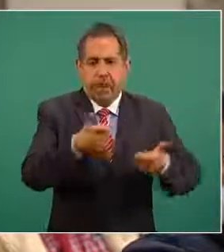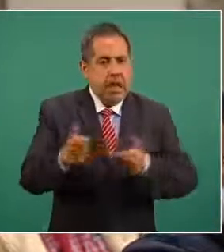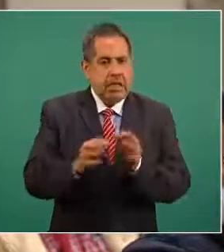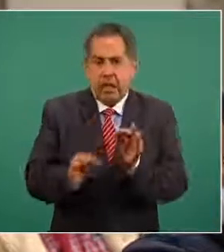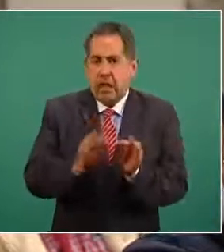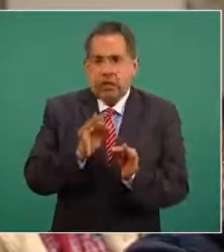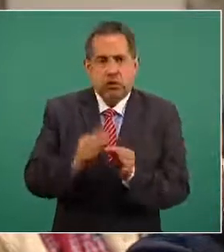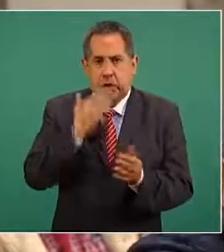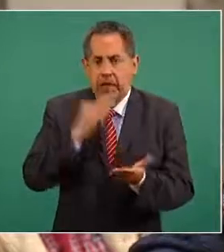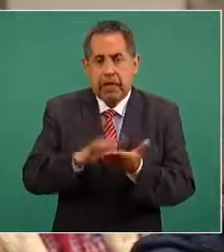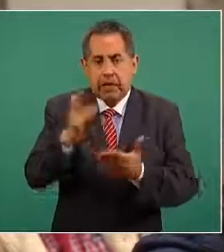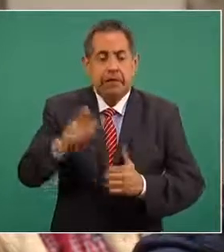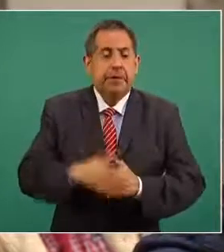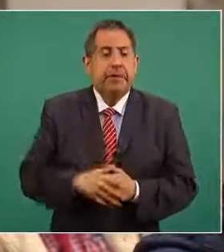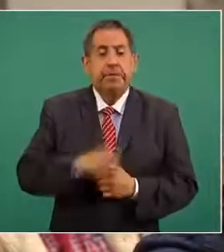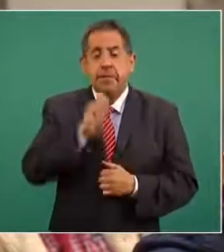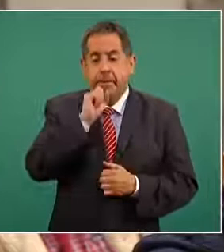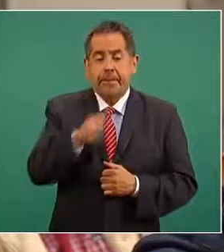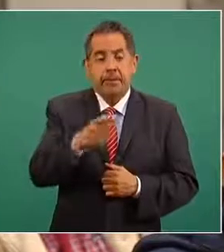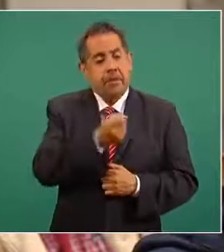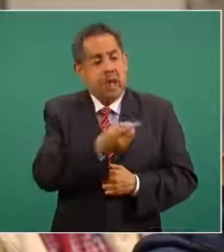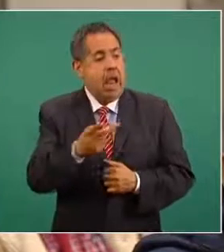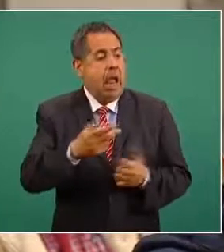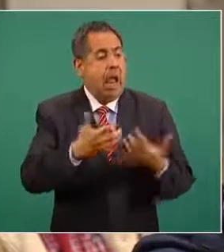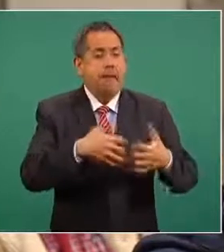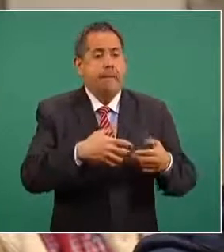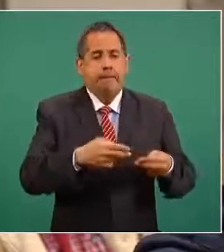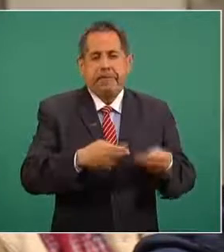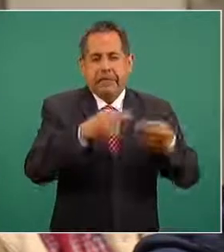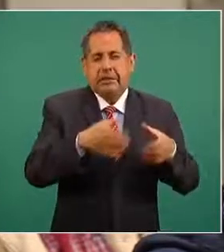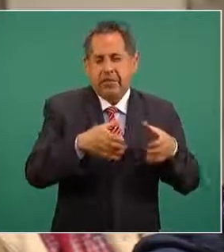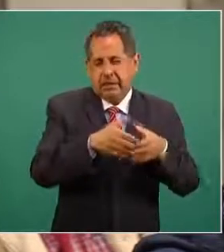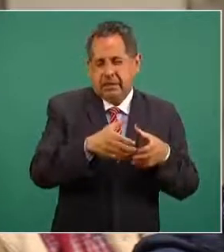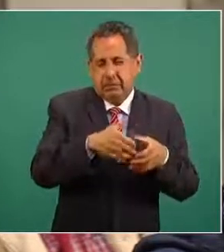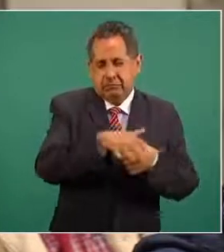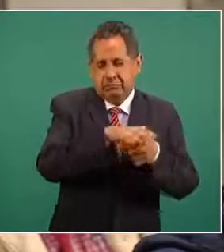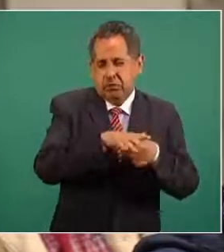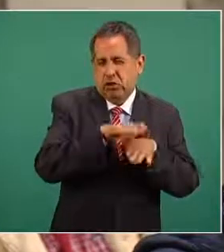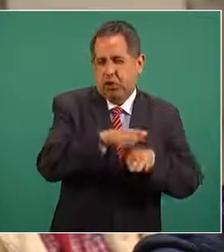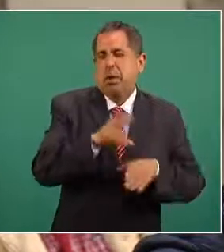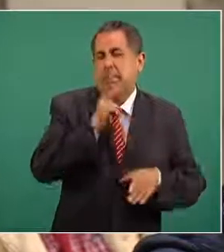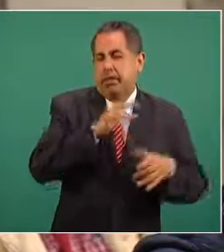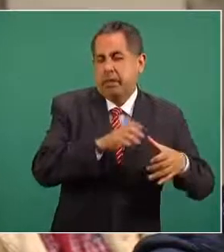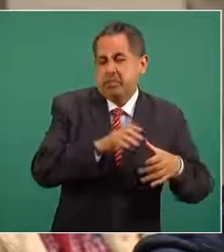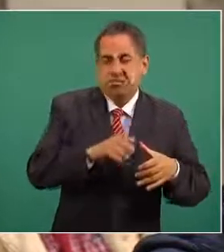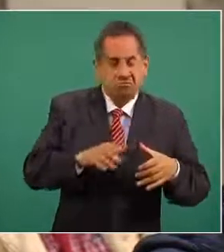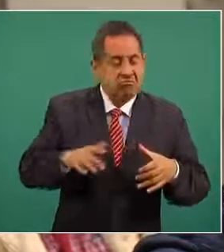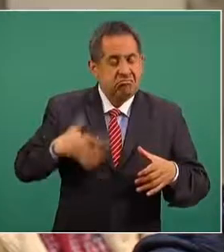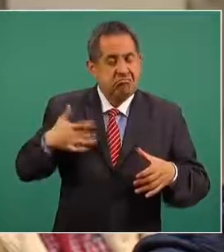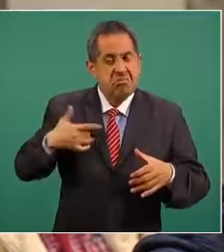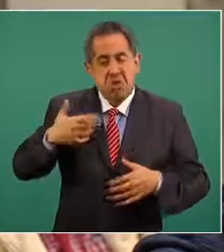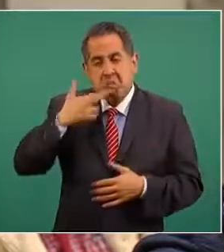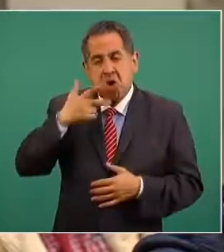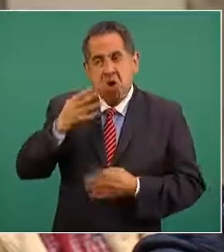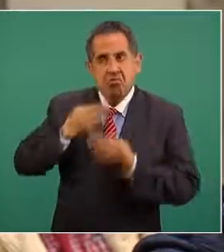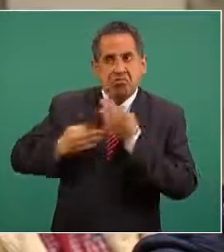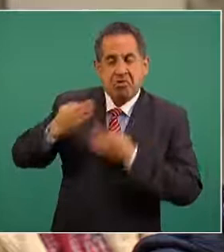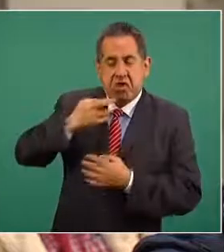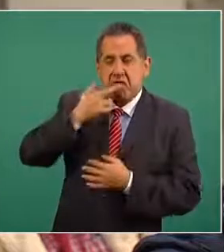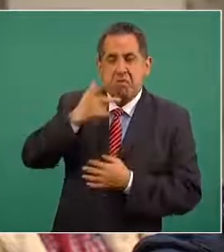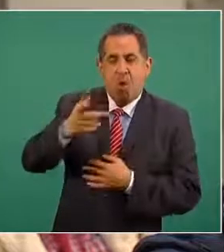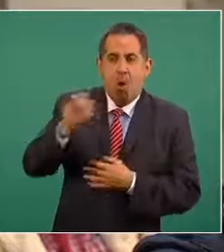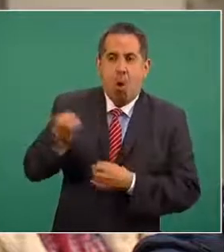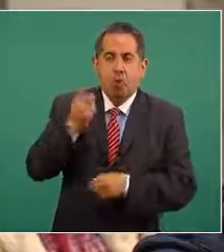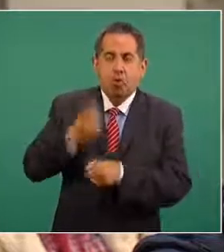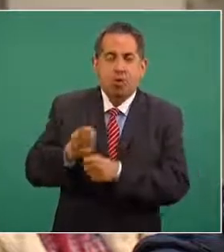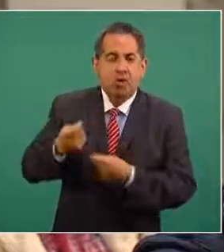así mismo los pequeños y medianos empresarios mexicanos del rato reconocen una mejoría en el trato y las oportunidades que